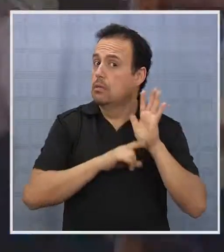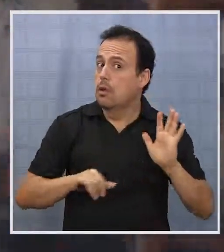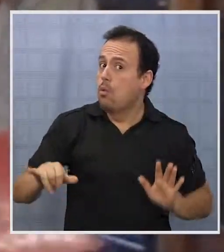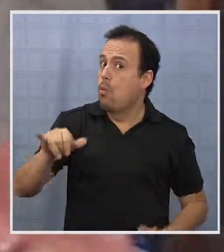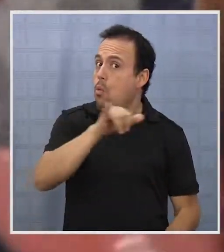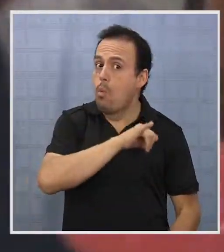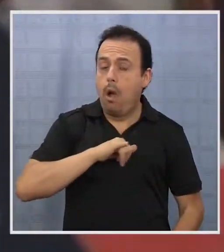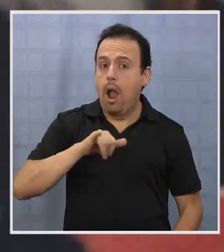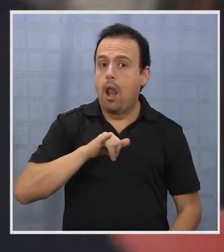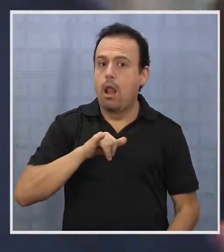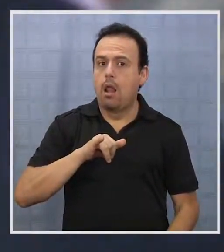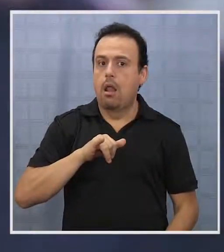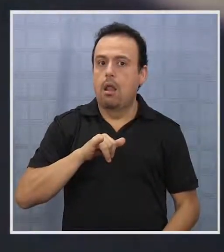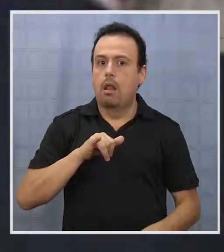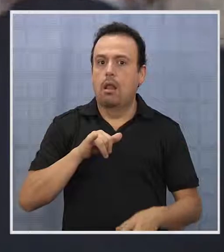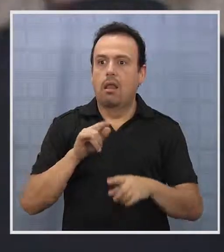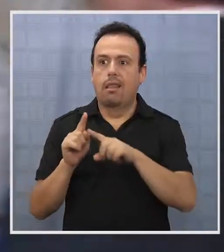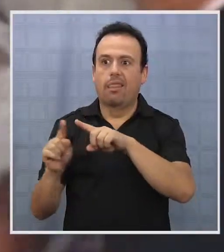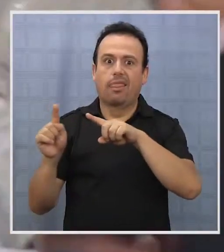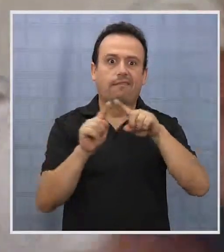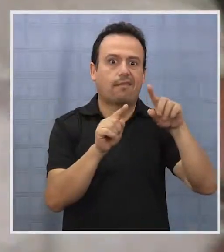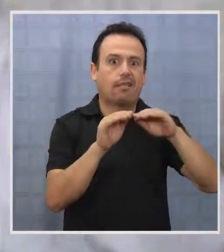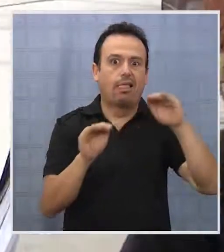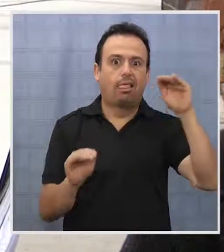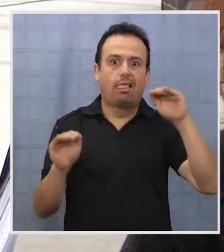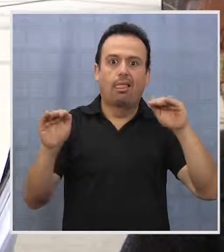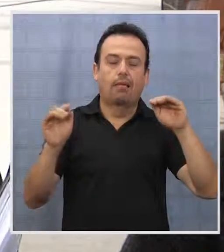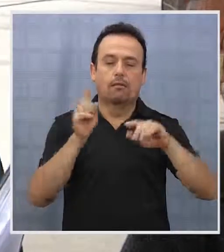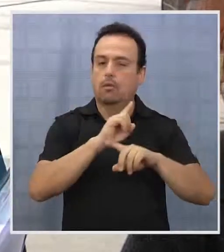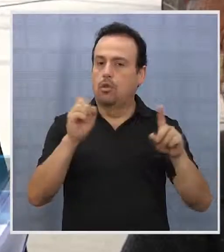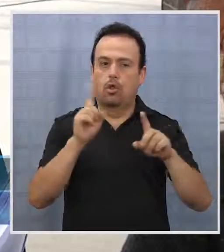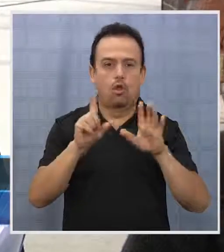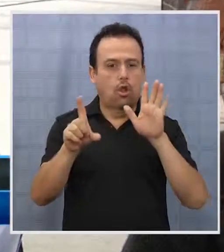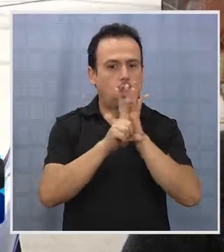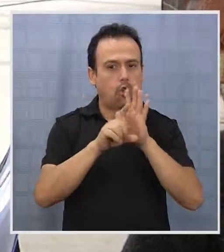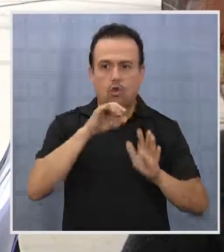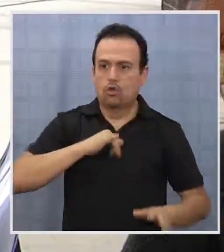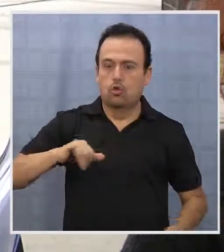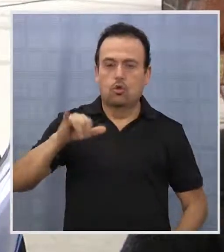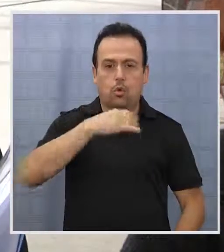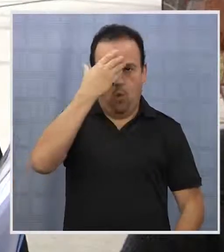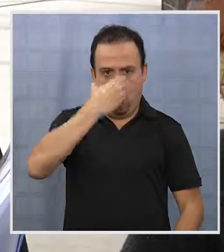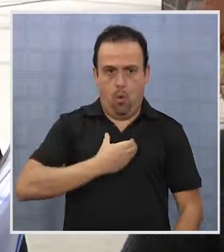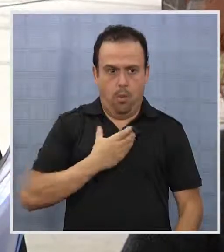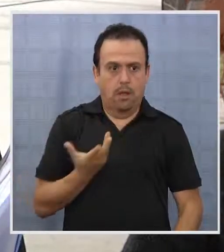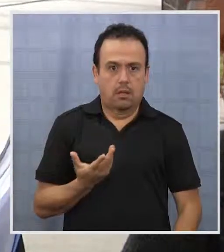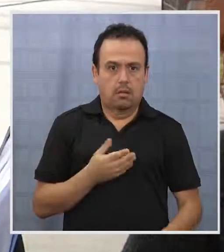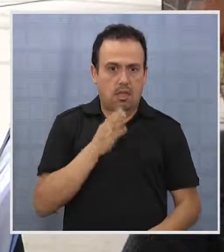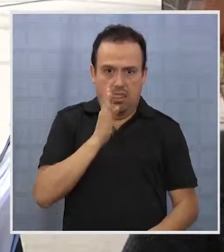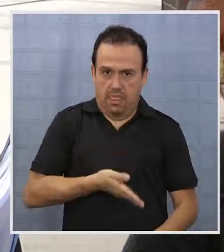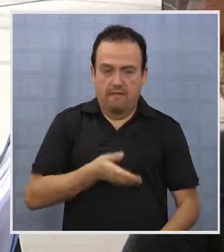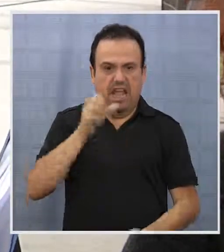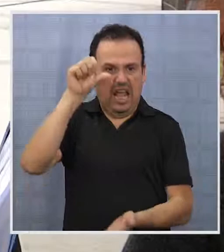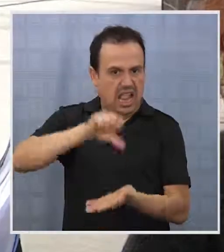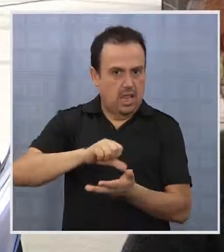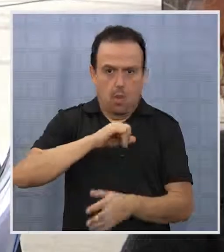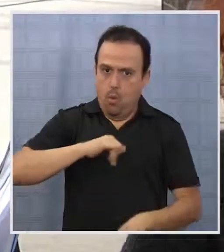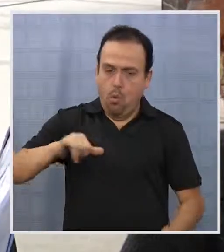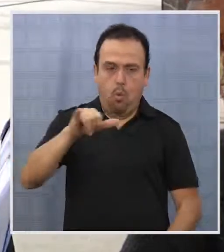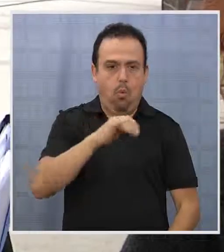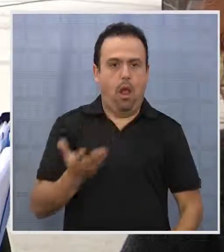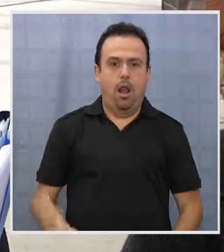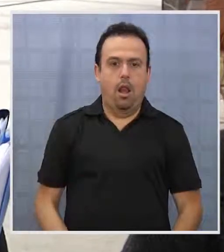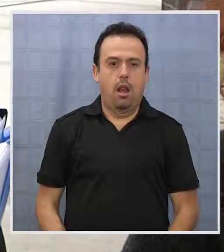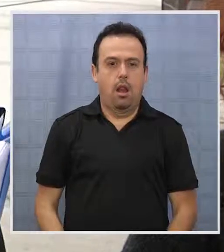iguales. Muy buena porque todos somos seres humanos y todos tienen que ser castigados por igual.